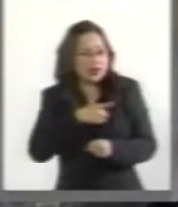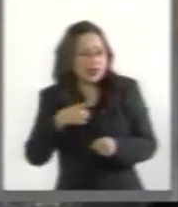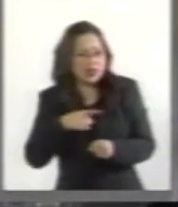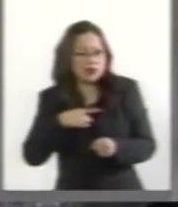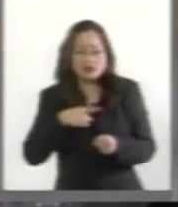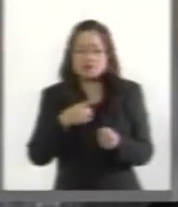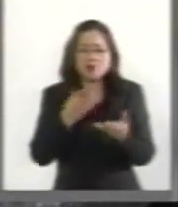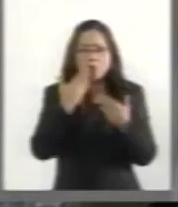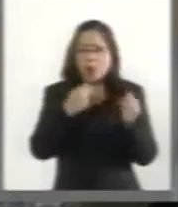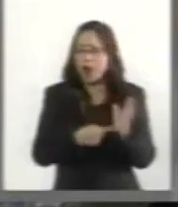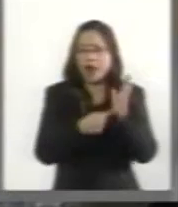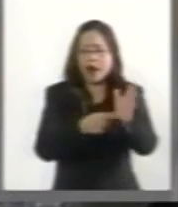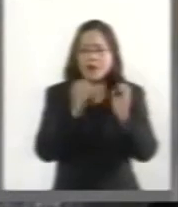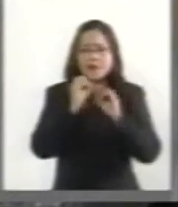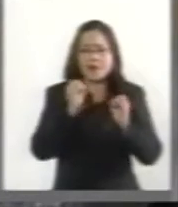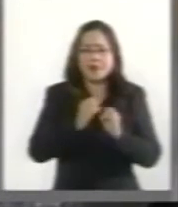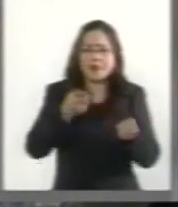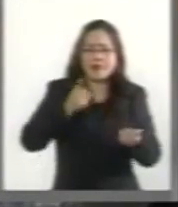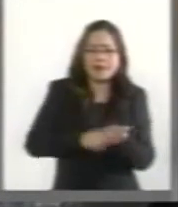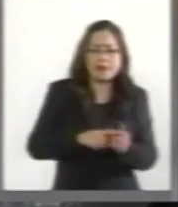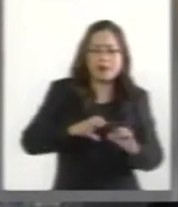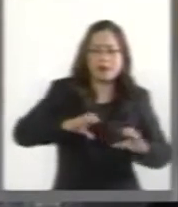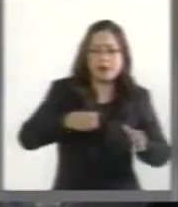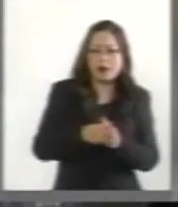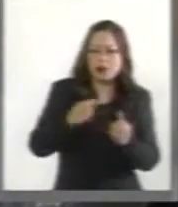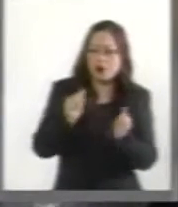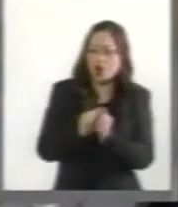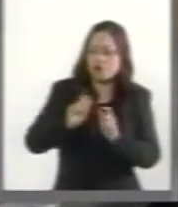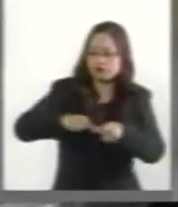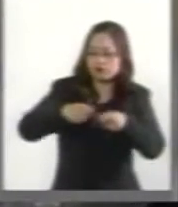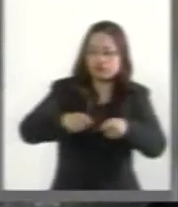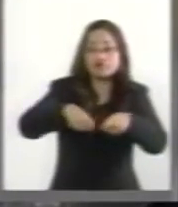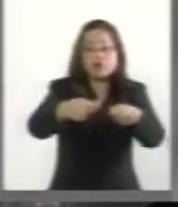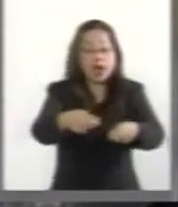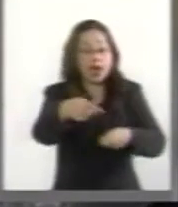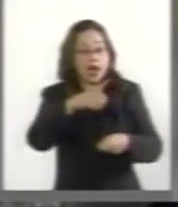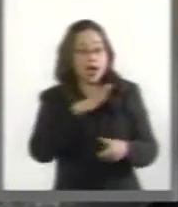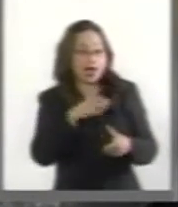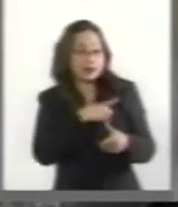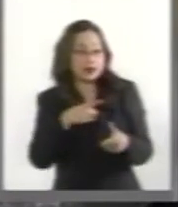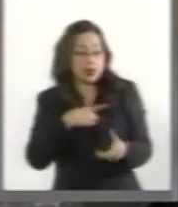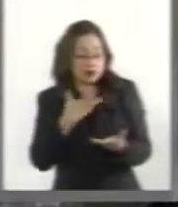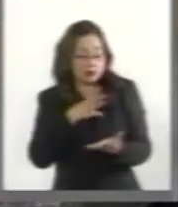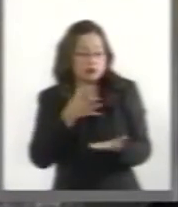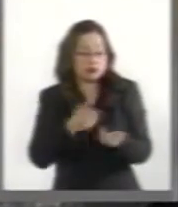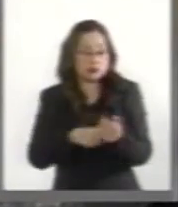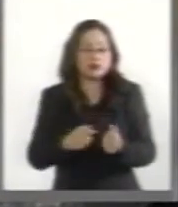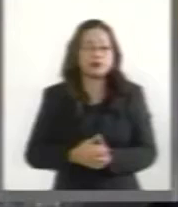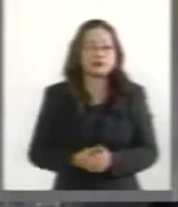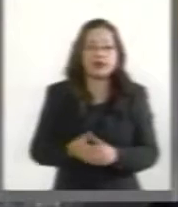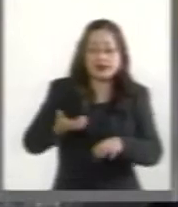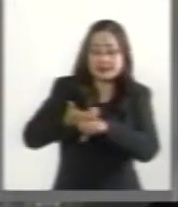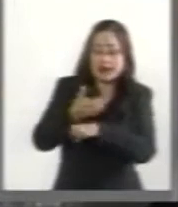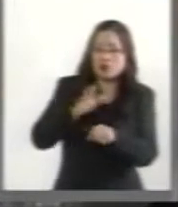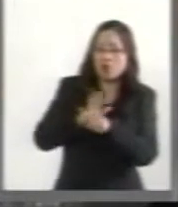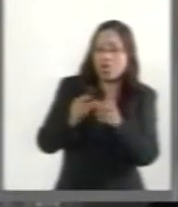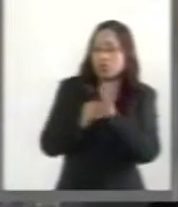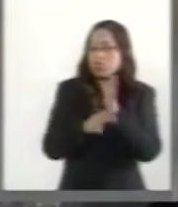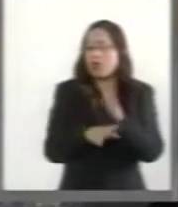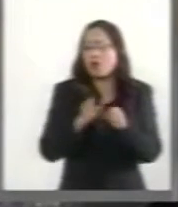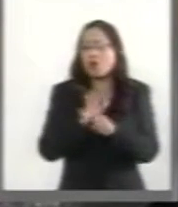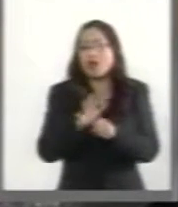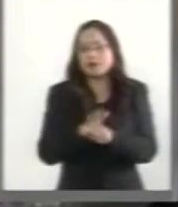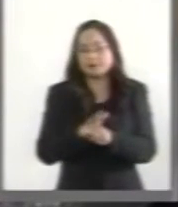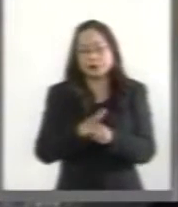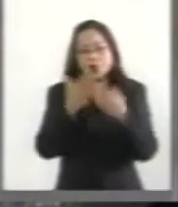colocada en mercados o mediante intermediarios financieros. Los Estados omiten reportar, por